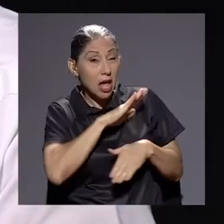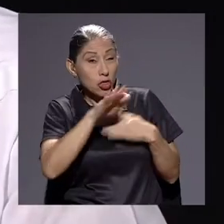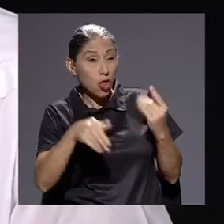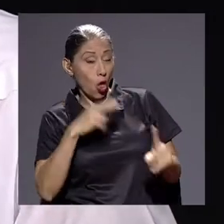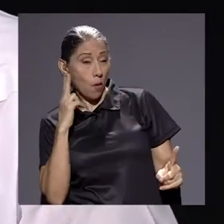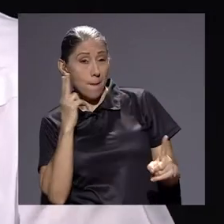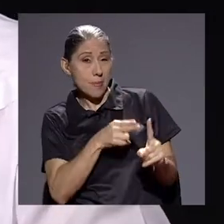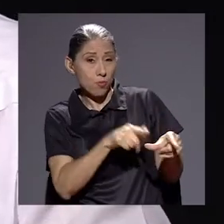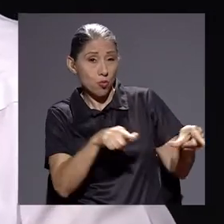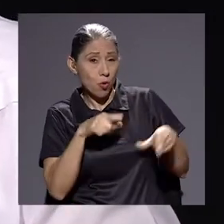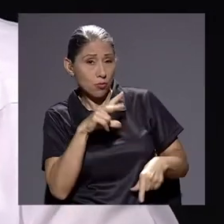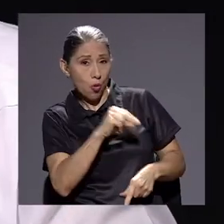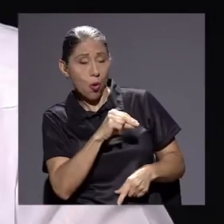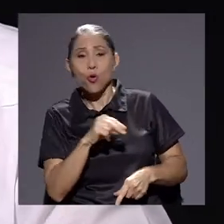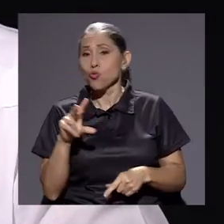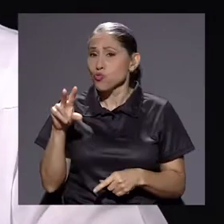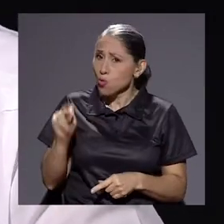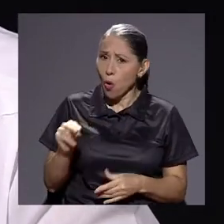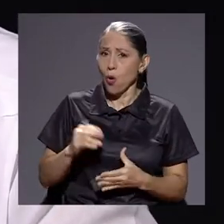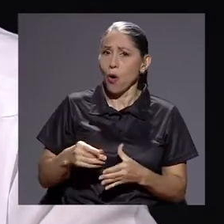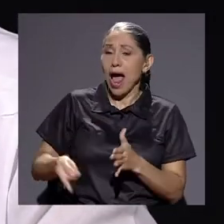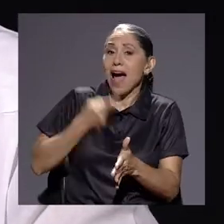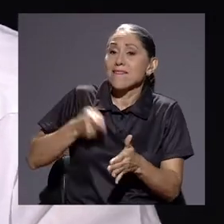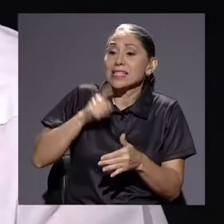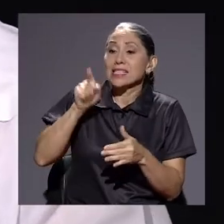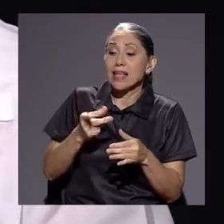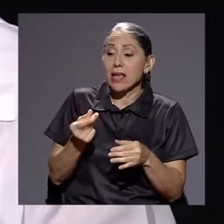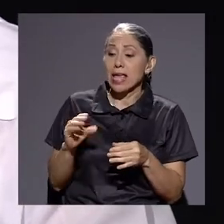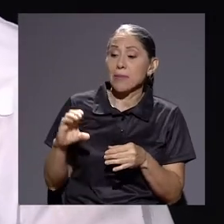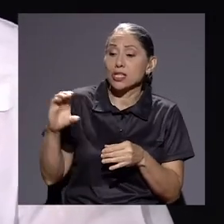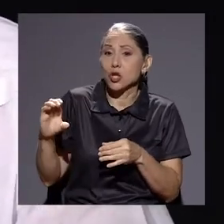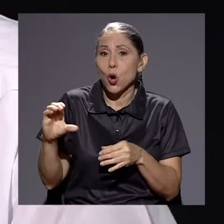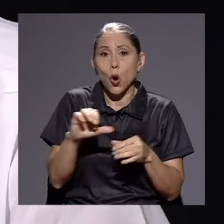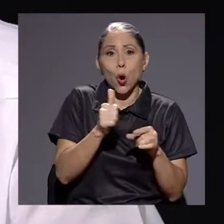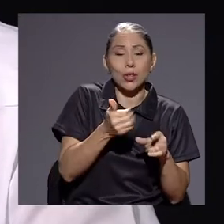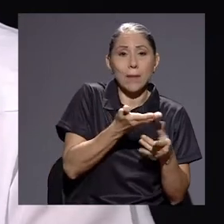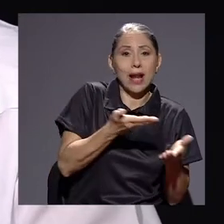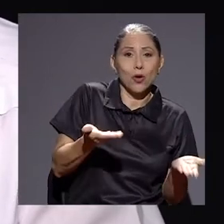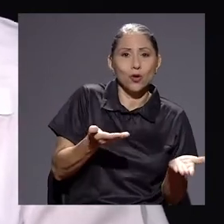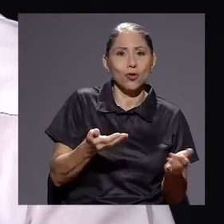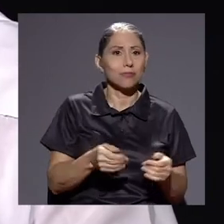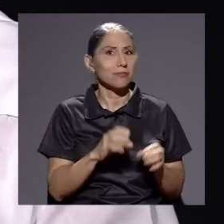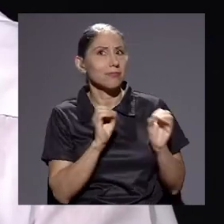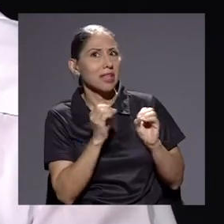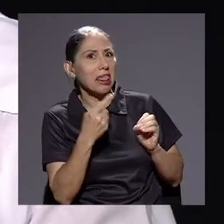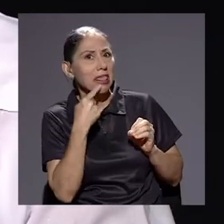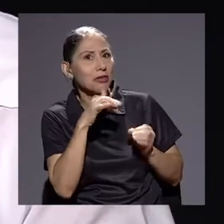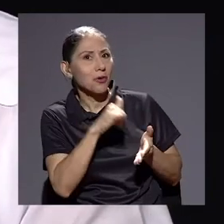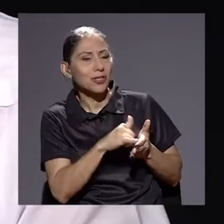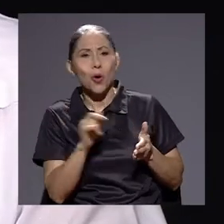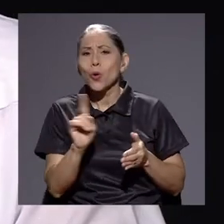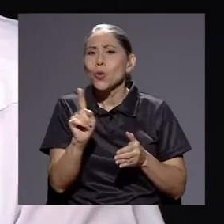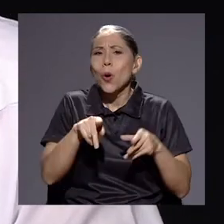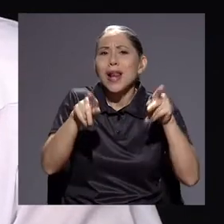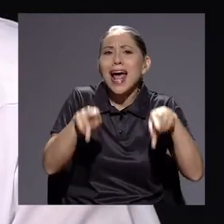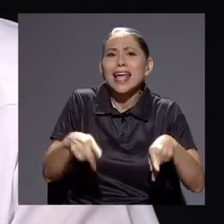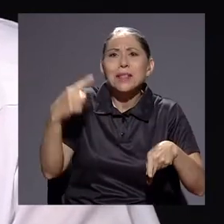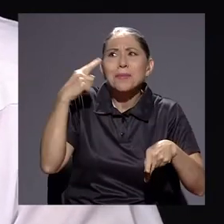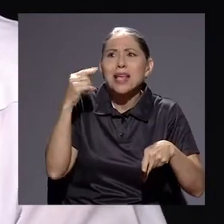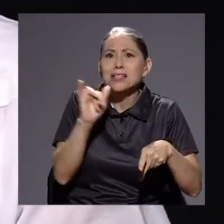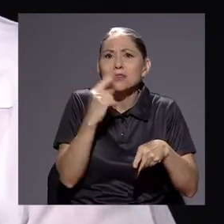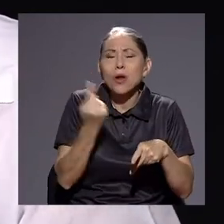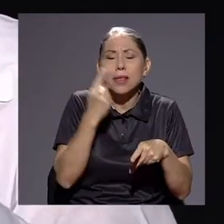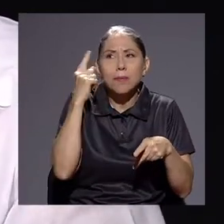No, y a veces hay que guardar una parte para inversión y otra para la otra. ¿Nadie ha dicho eso, don Carlos? No, es que la gente piensa en